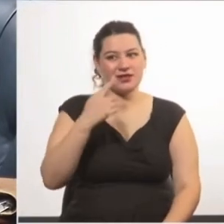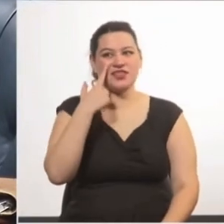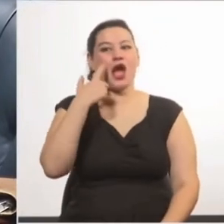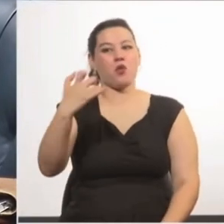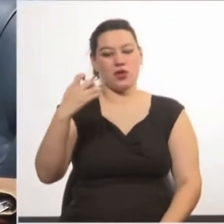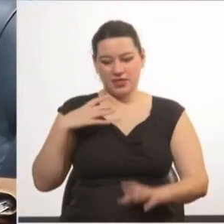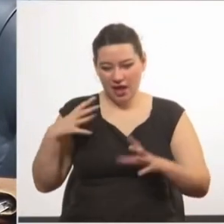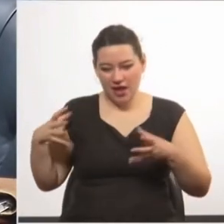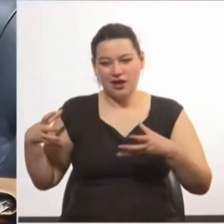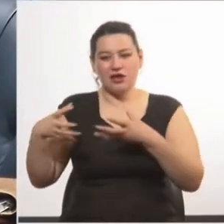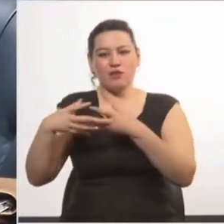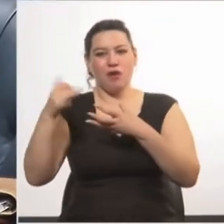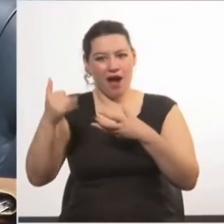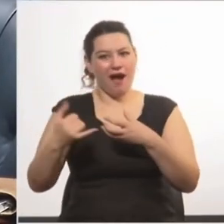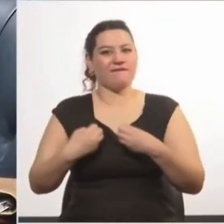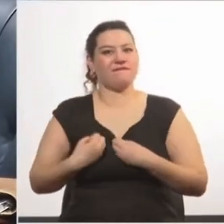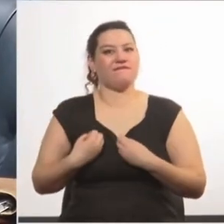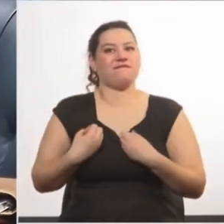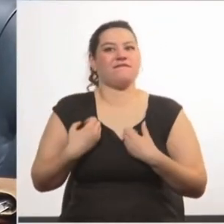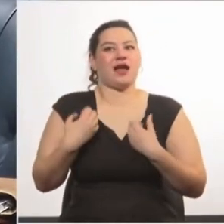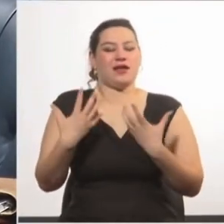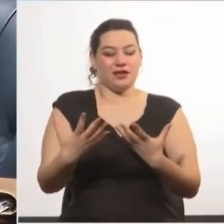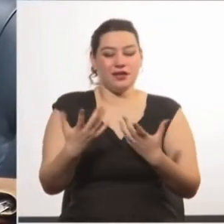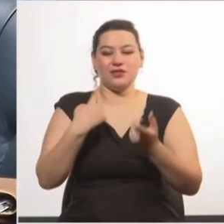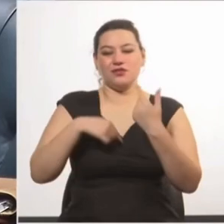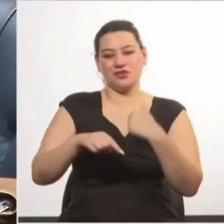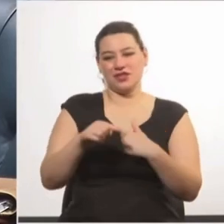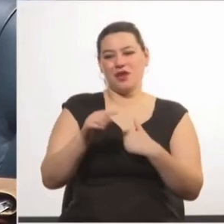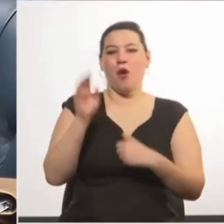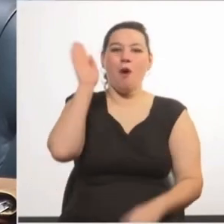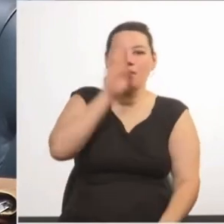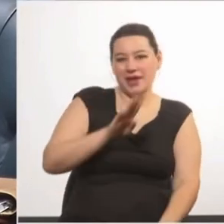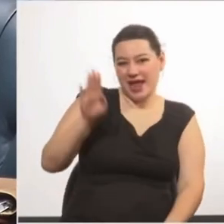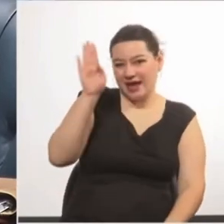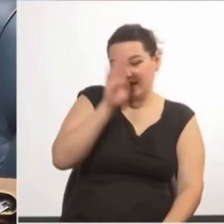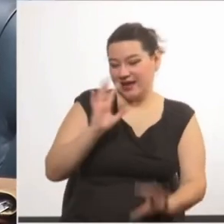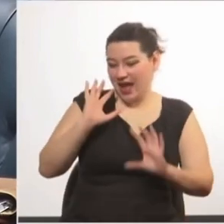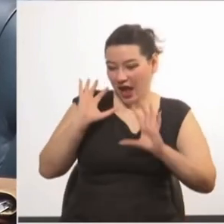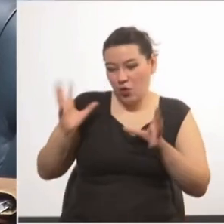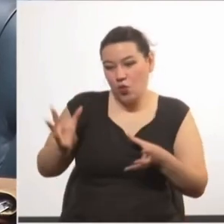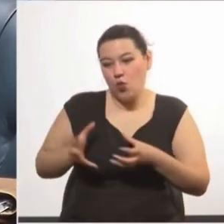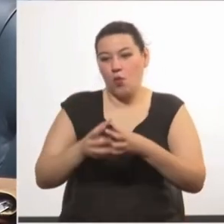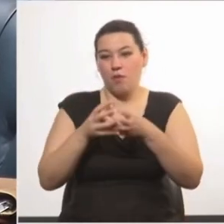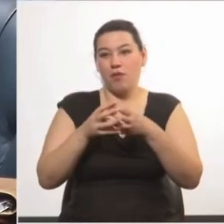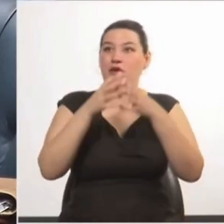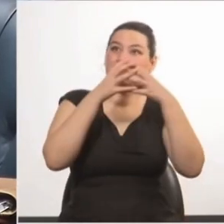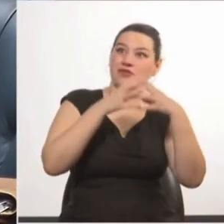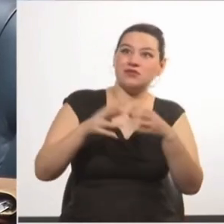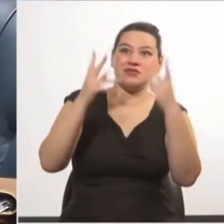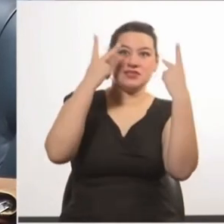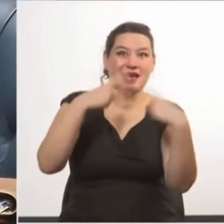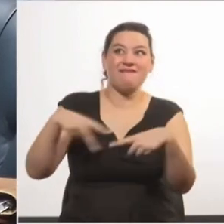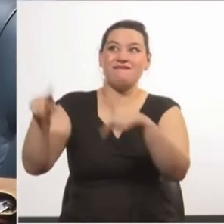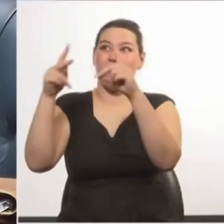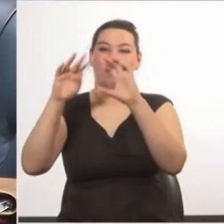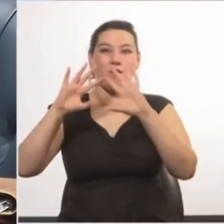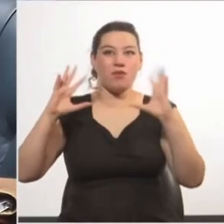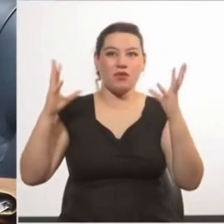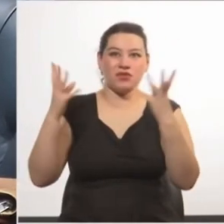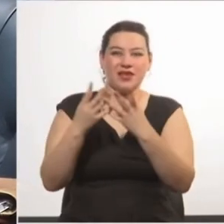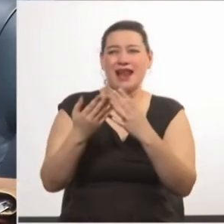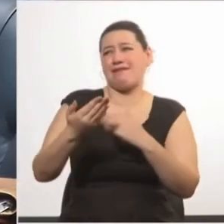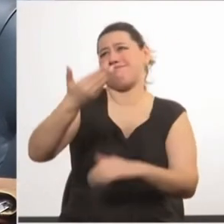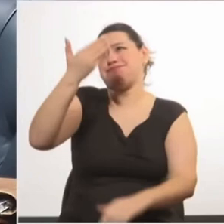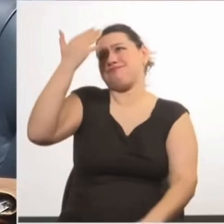equipo interpretó. Es por eso que al rendir este humilde homenaje a aquella generación que nos llevó a aquel mundial en un casi lejano